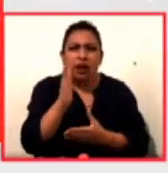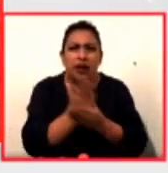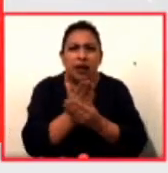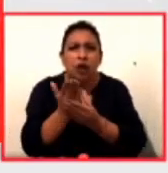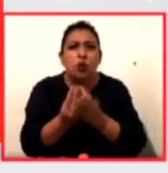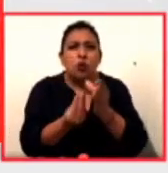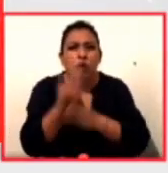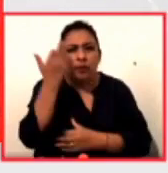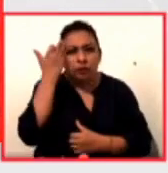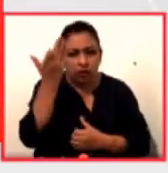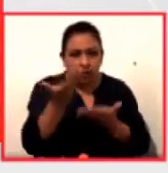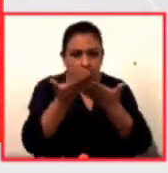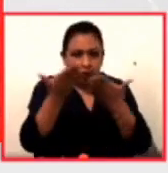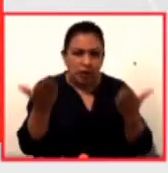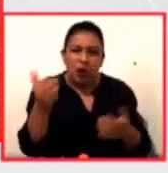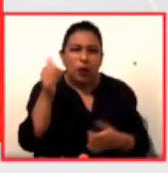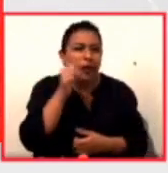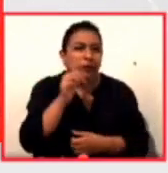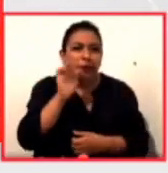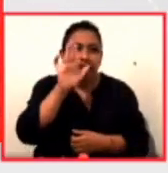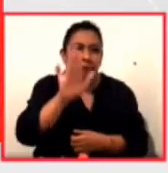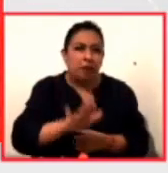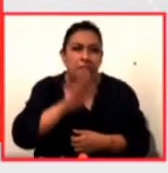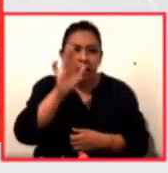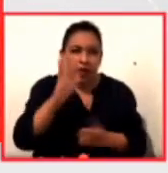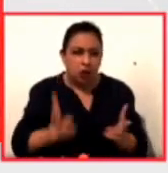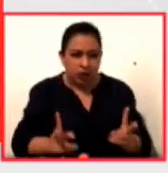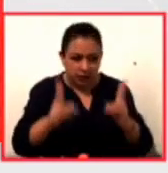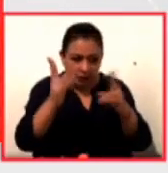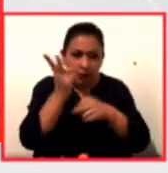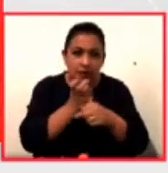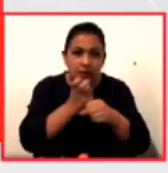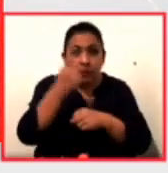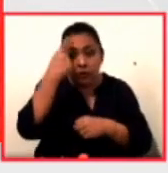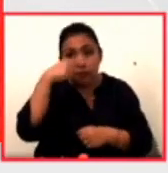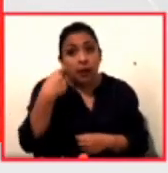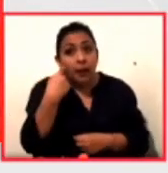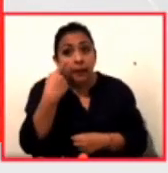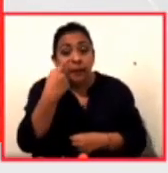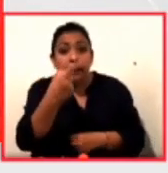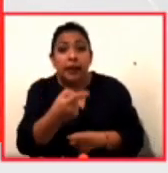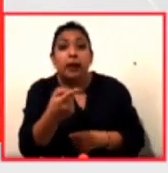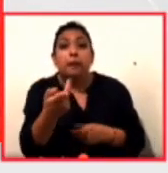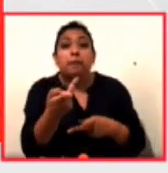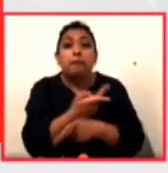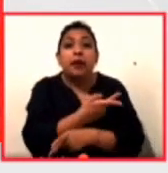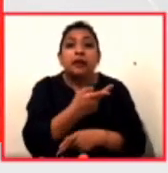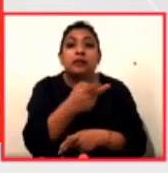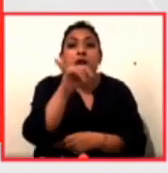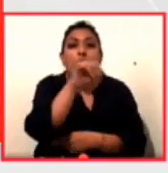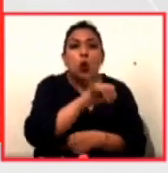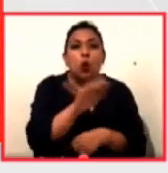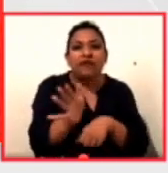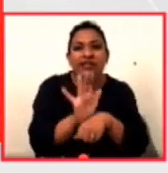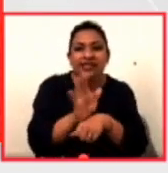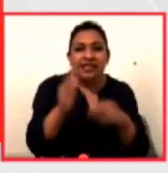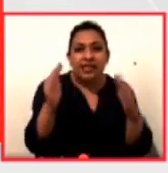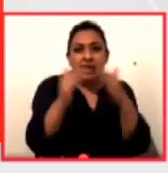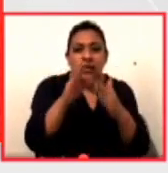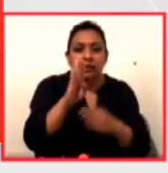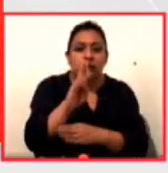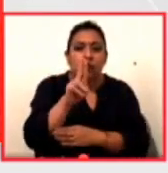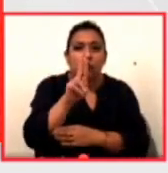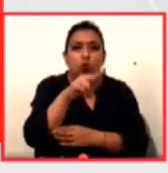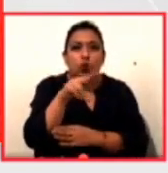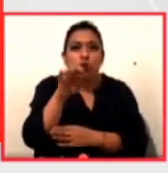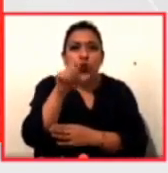y ahora vamos como todos los miércoles a hacerles una invitación para que no se pierdan lo que ocurre en jueves de cine en Casa Buñuel y tiene que ver